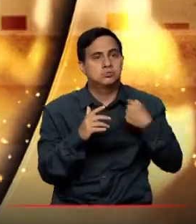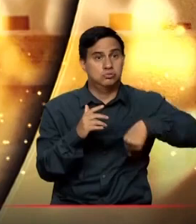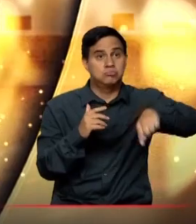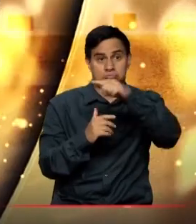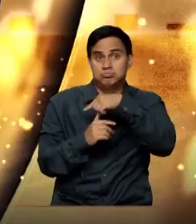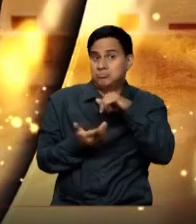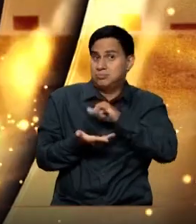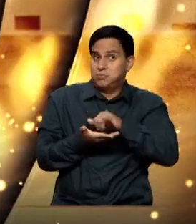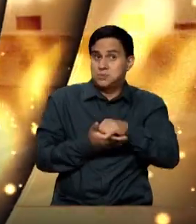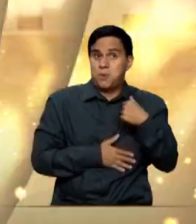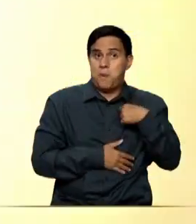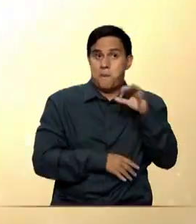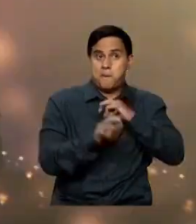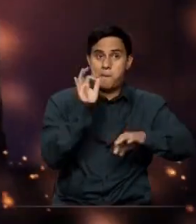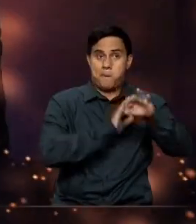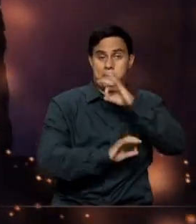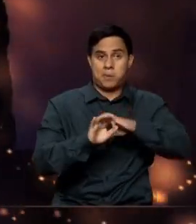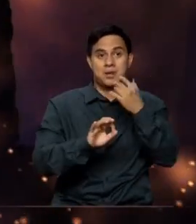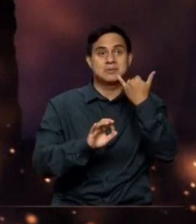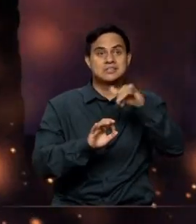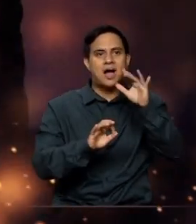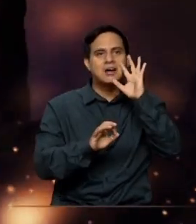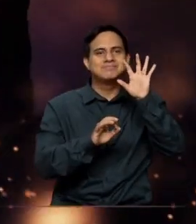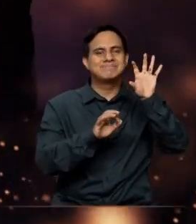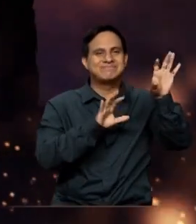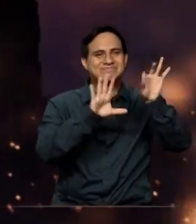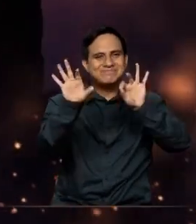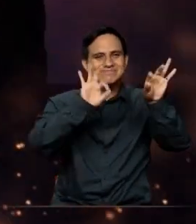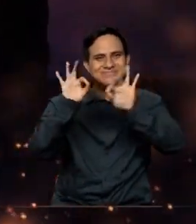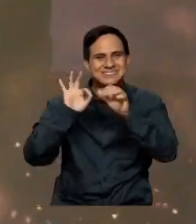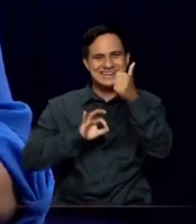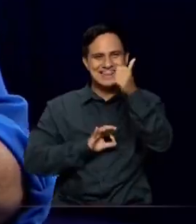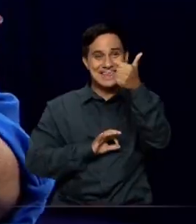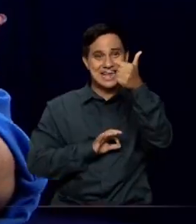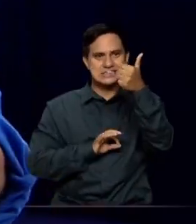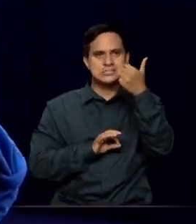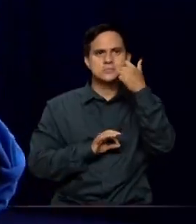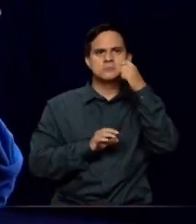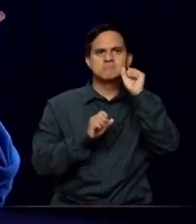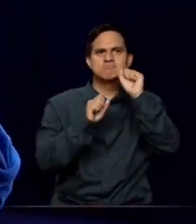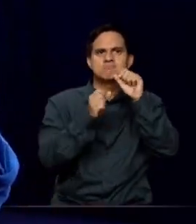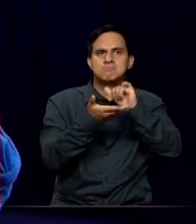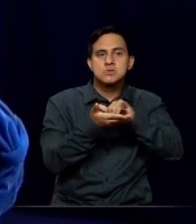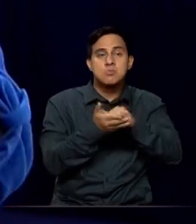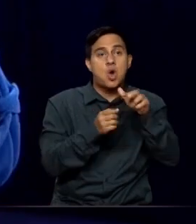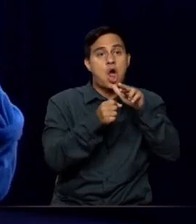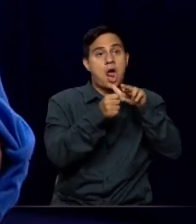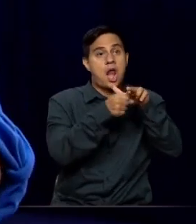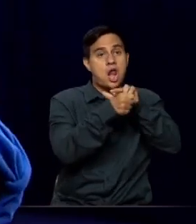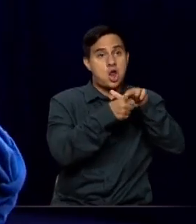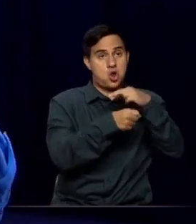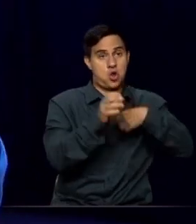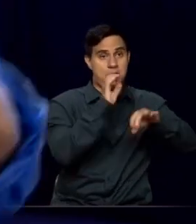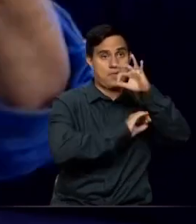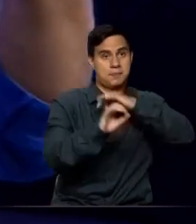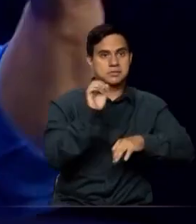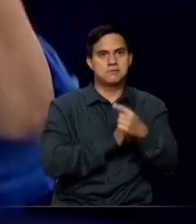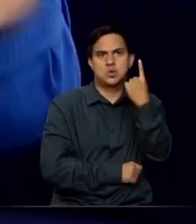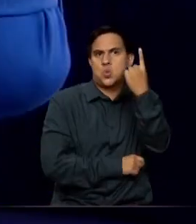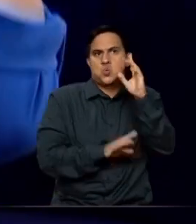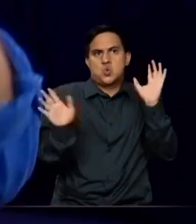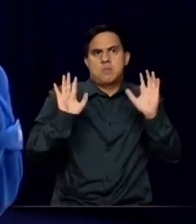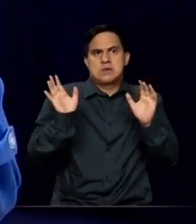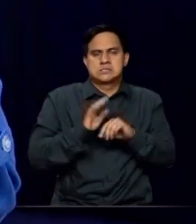protagonistas, tenemos 10 nominaciones, 6 para el viaje de la Marimba, Telepacífico Noticias, único noticiero regional, Supernova, Tiempo